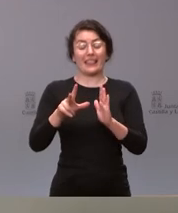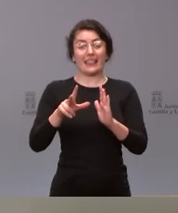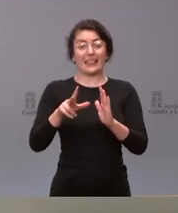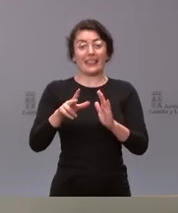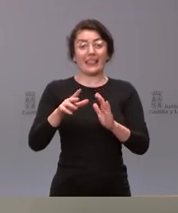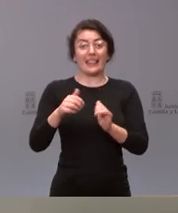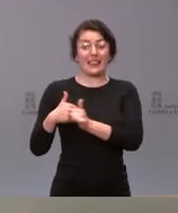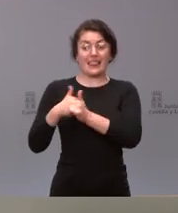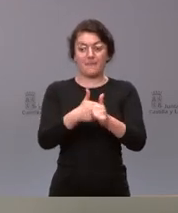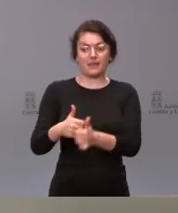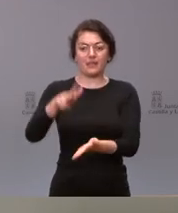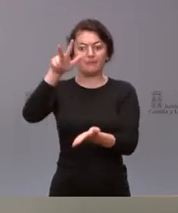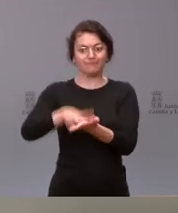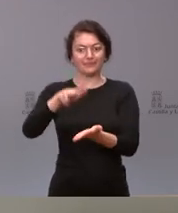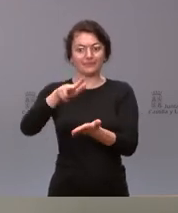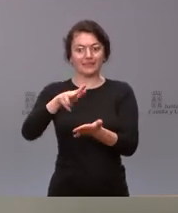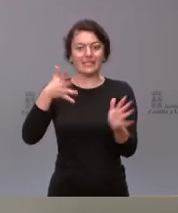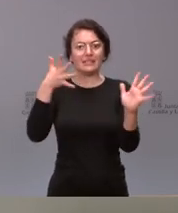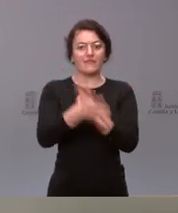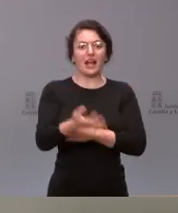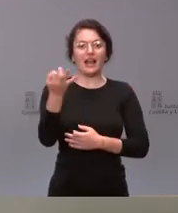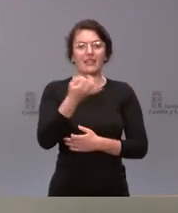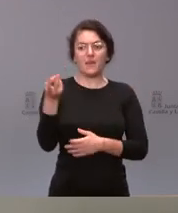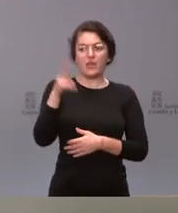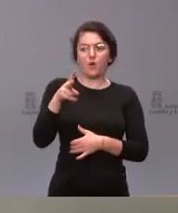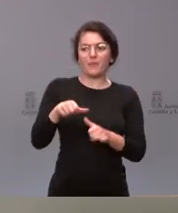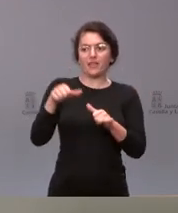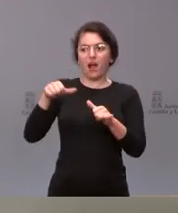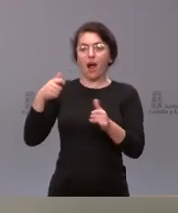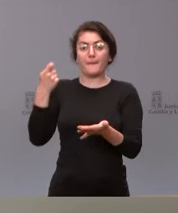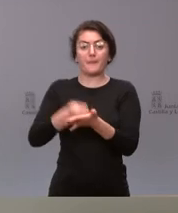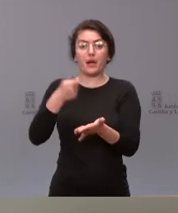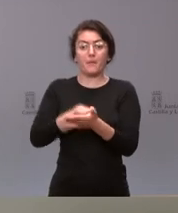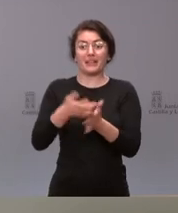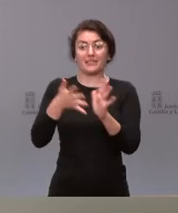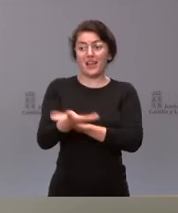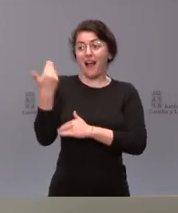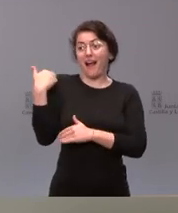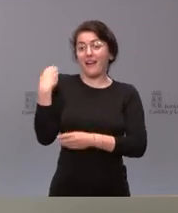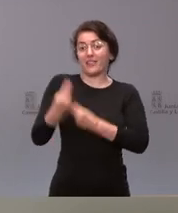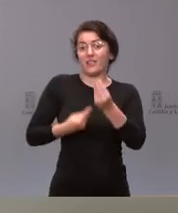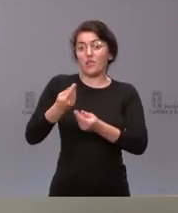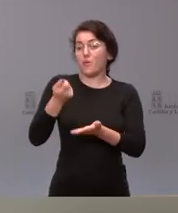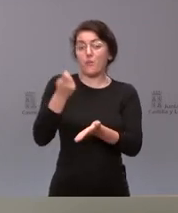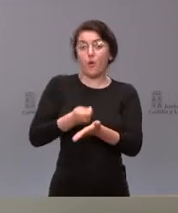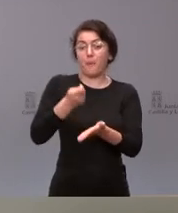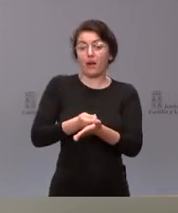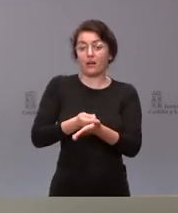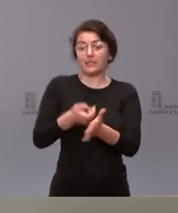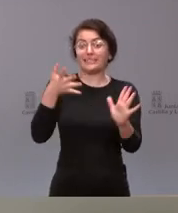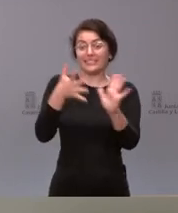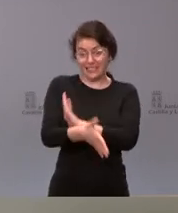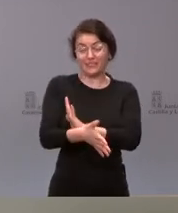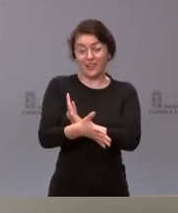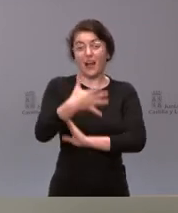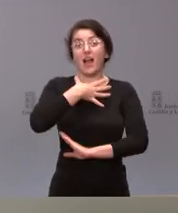periodo retroactivo de unos meses que hay que pagar anticipadamente y no lo hicieron en su momento como si lo está haciendo la Junta de Castilla y León pues se puede producir